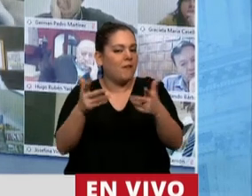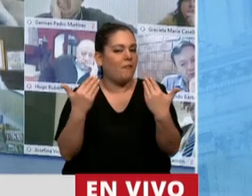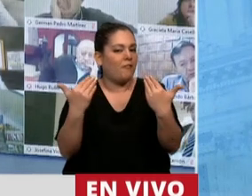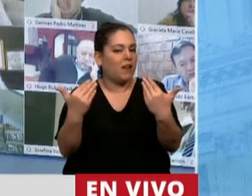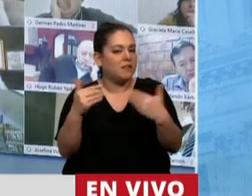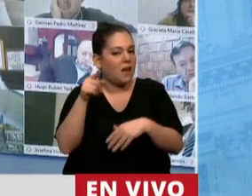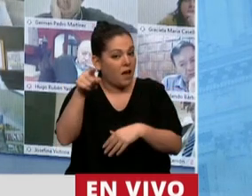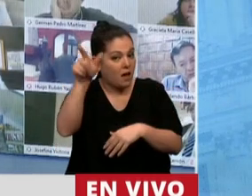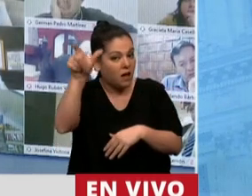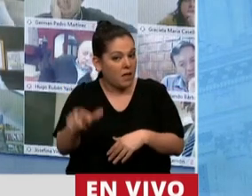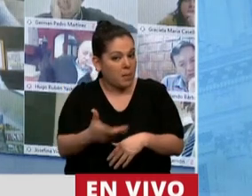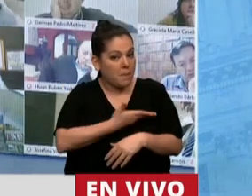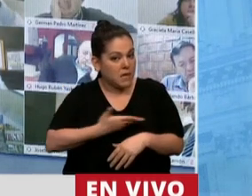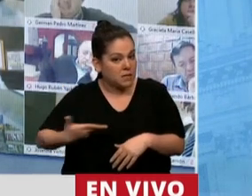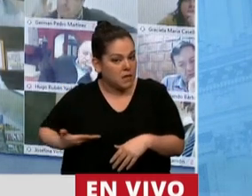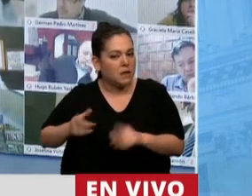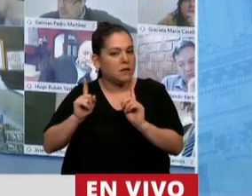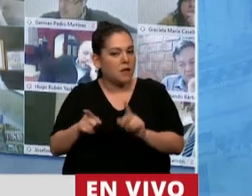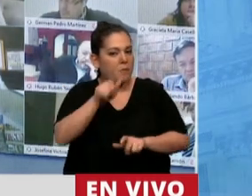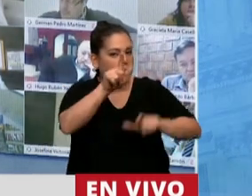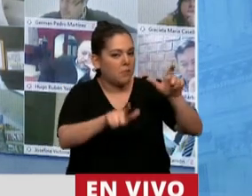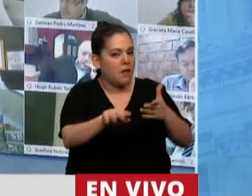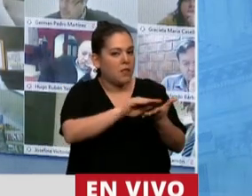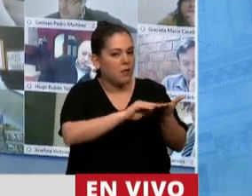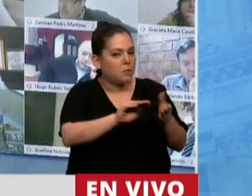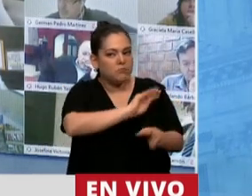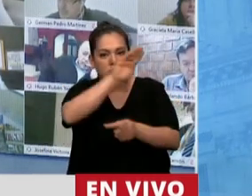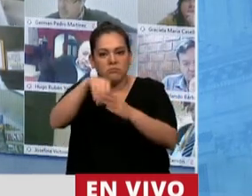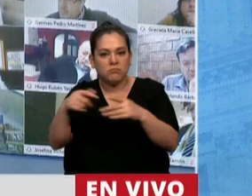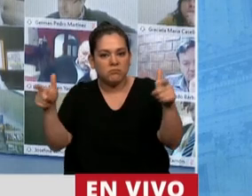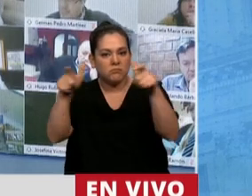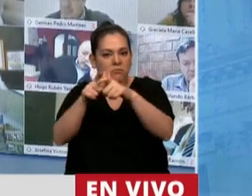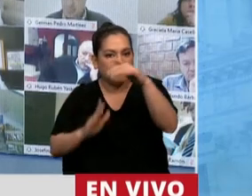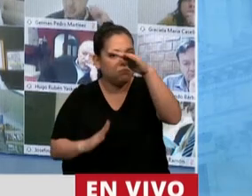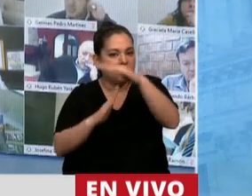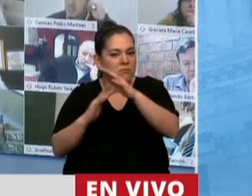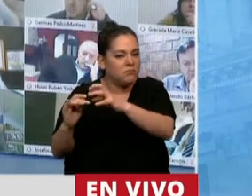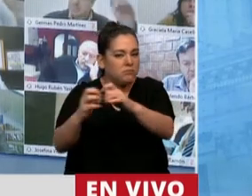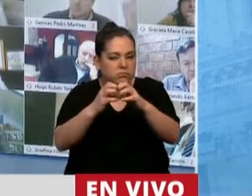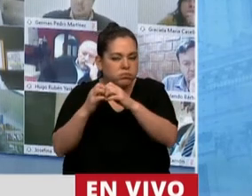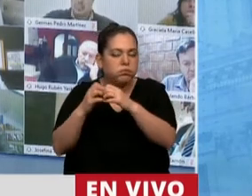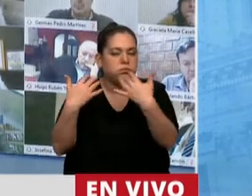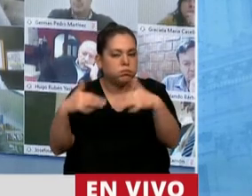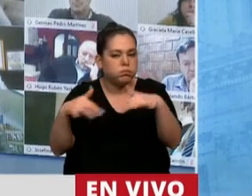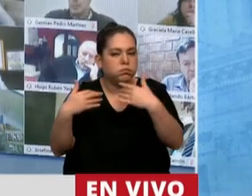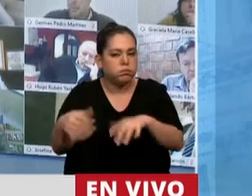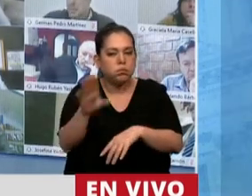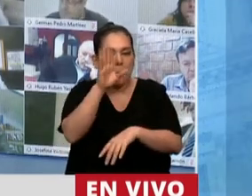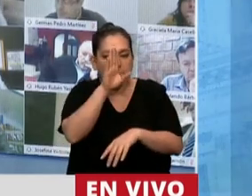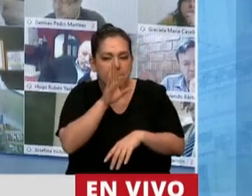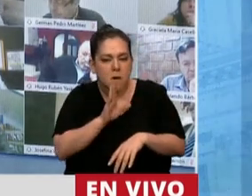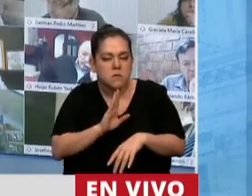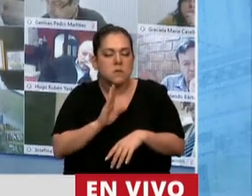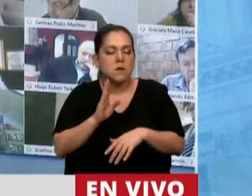los miembros de la Comisión de Labor Parlamentaria por la paciencia que tuvieron